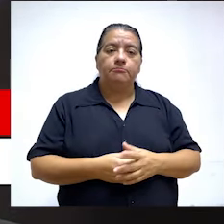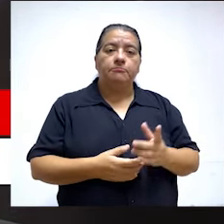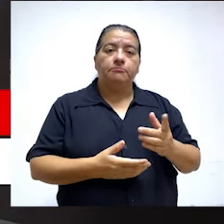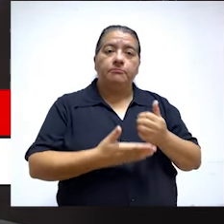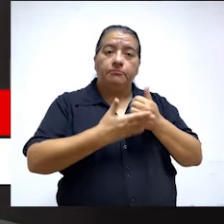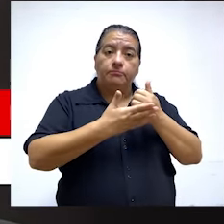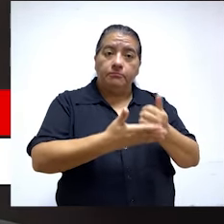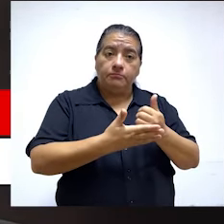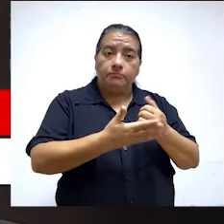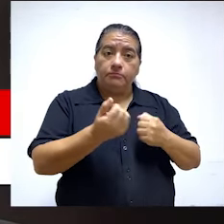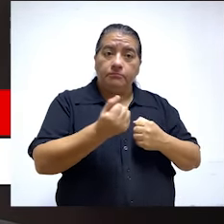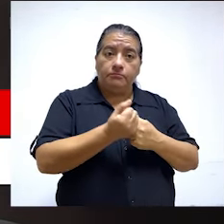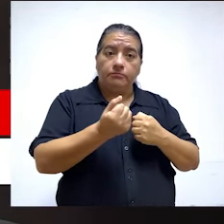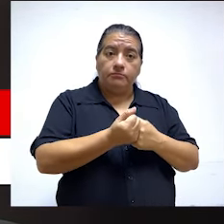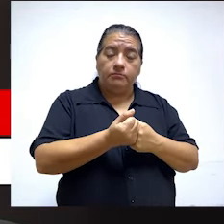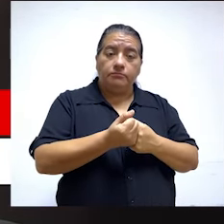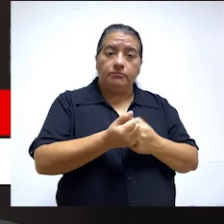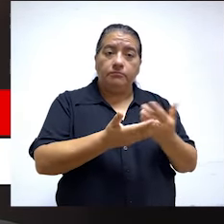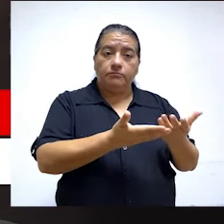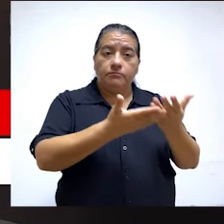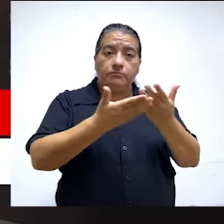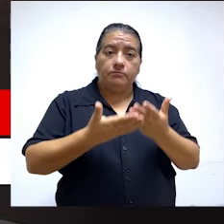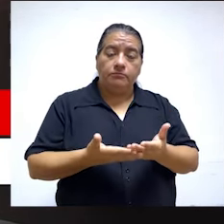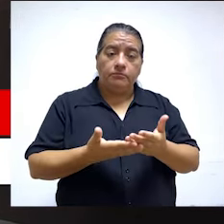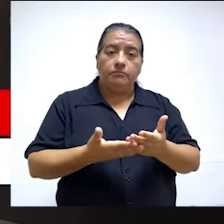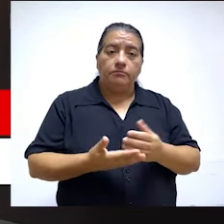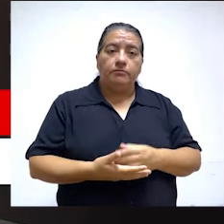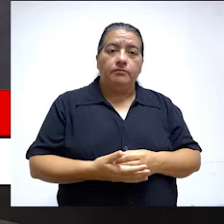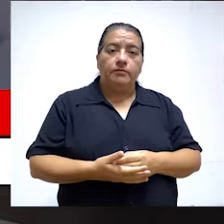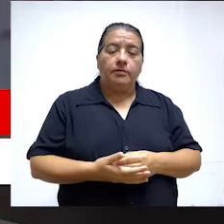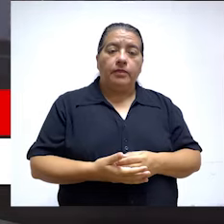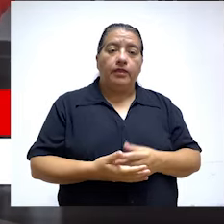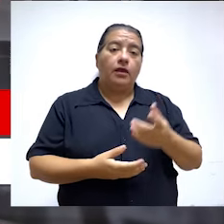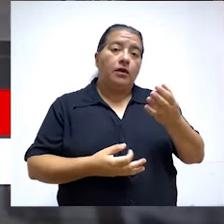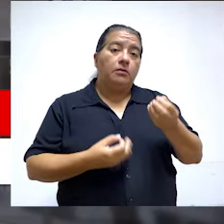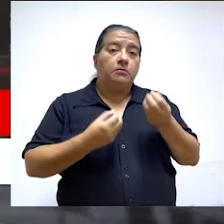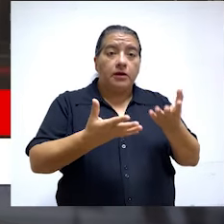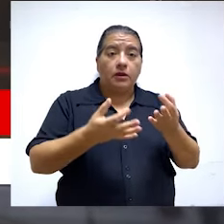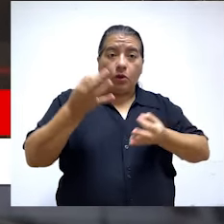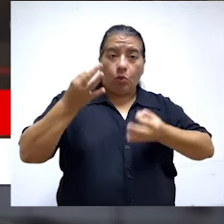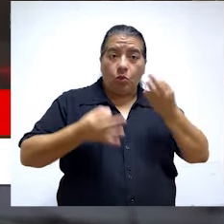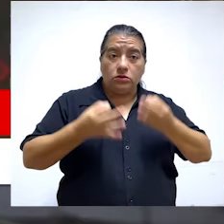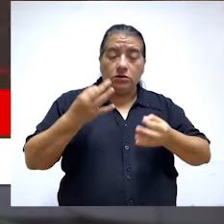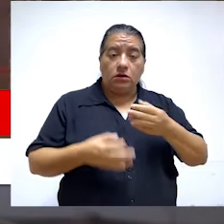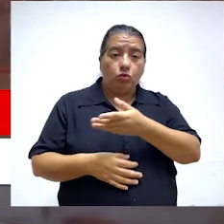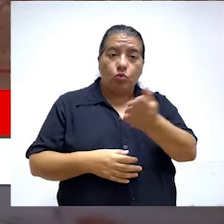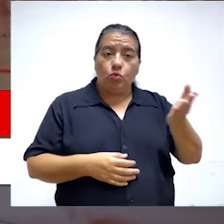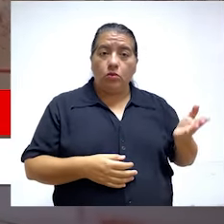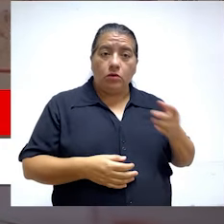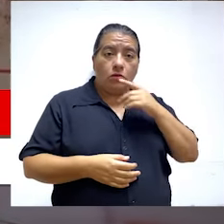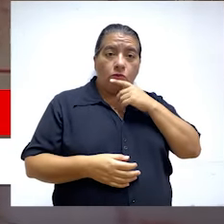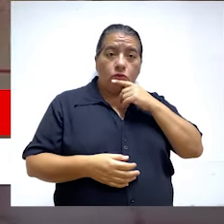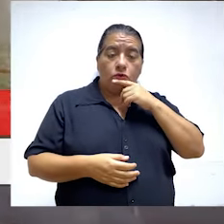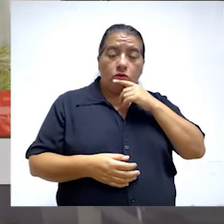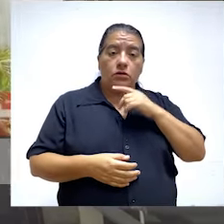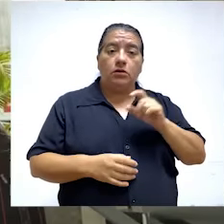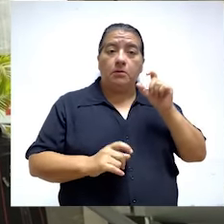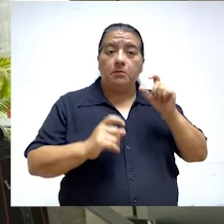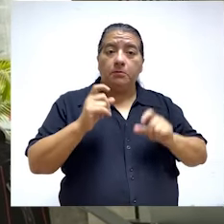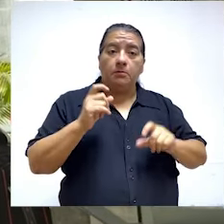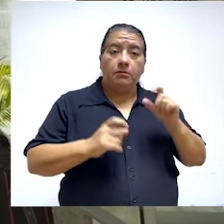recuperación y acceso a la justicia, a las mujeres,